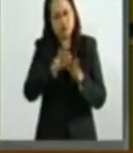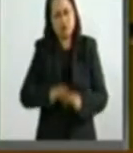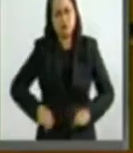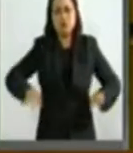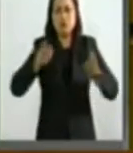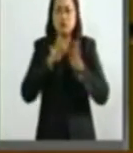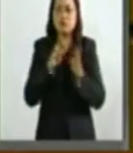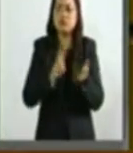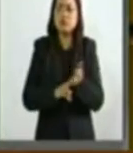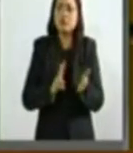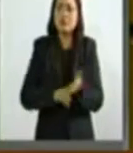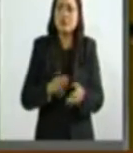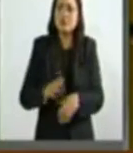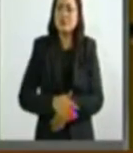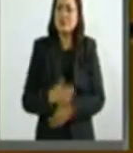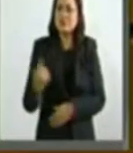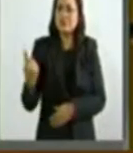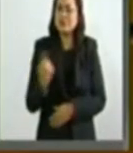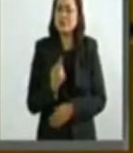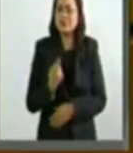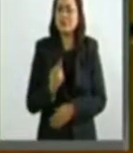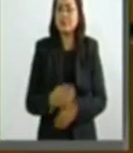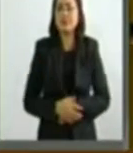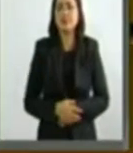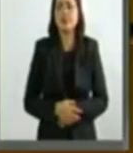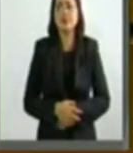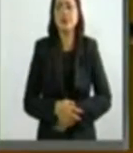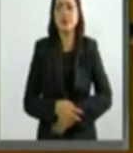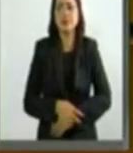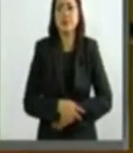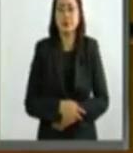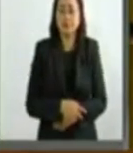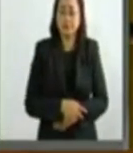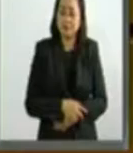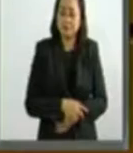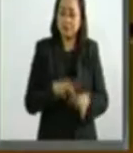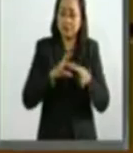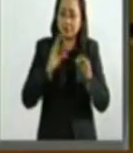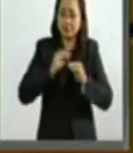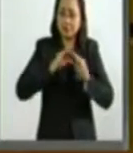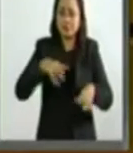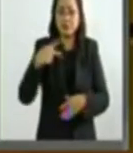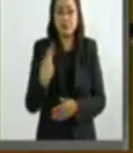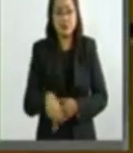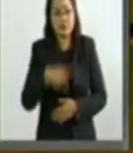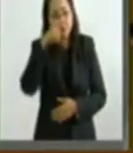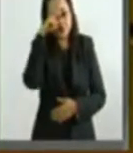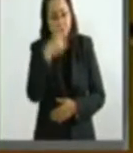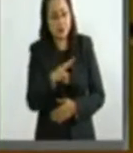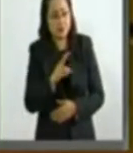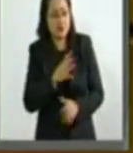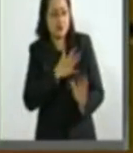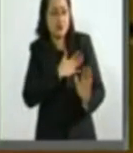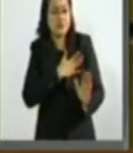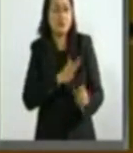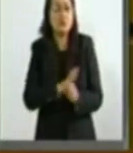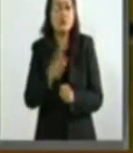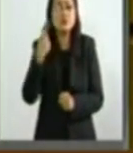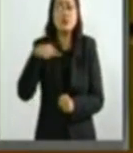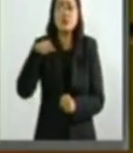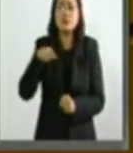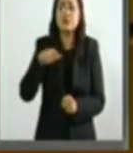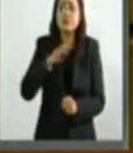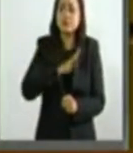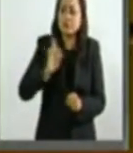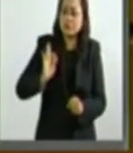porque reafirma el compromiso de nuestro país de proteger